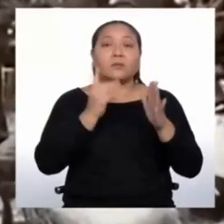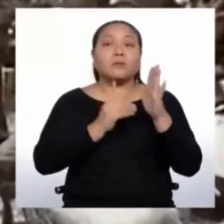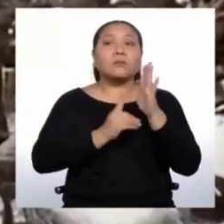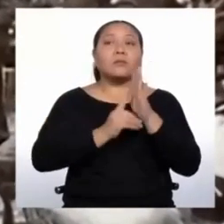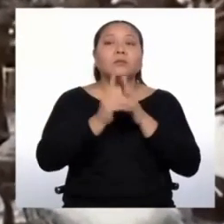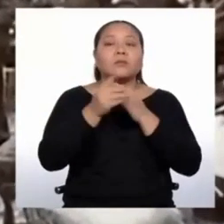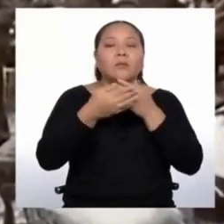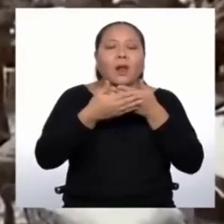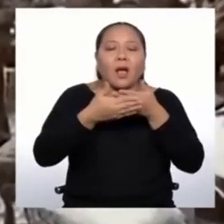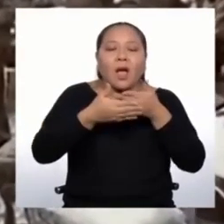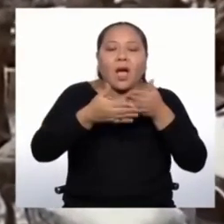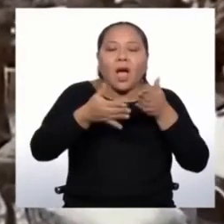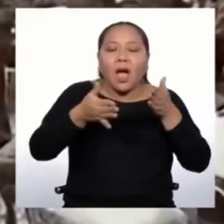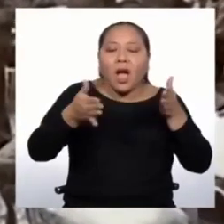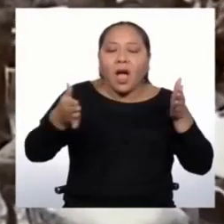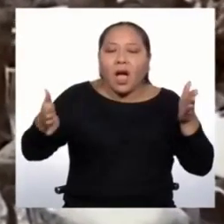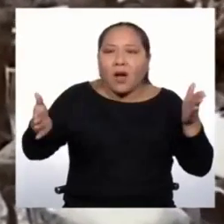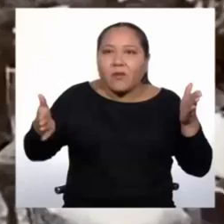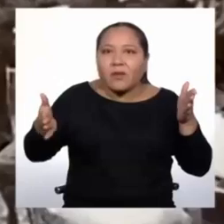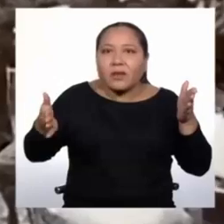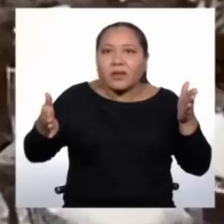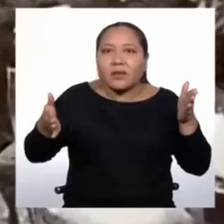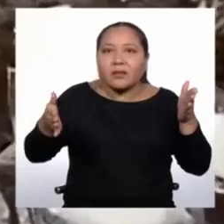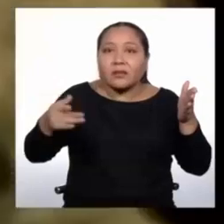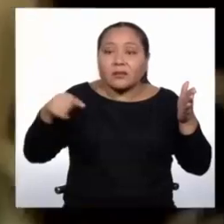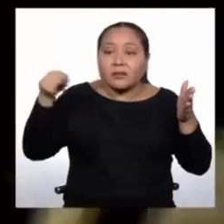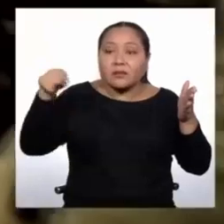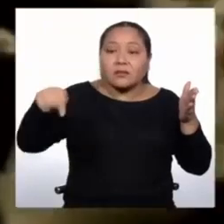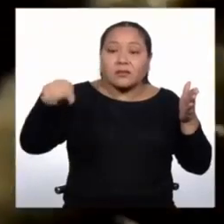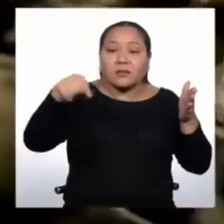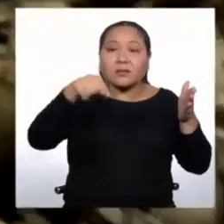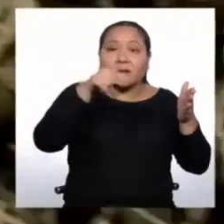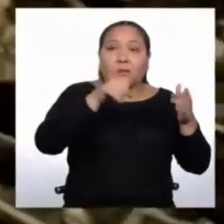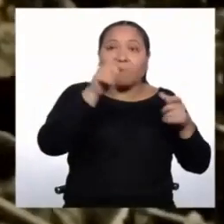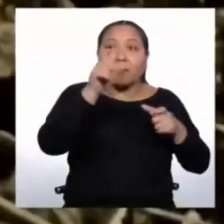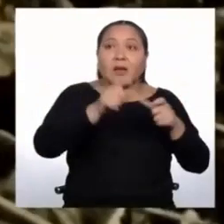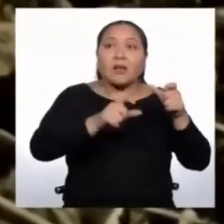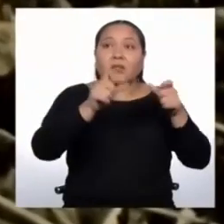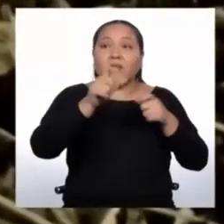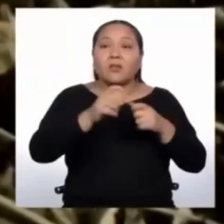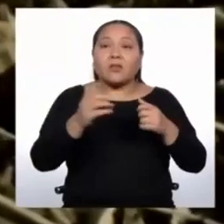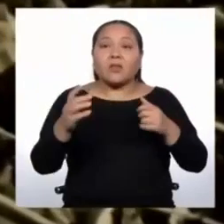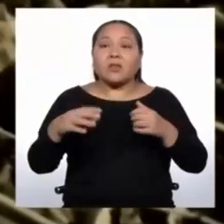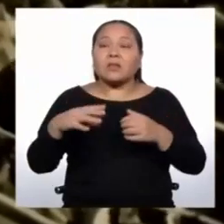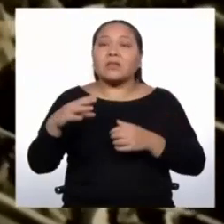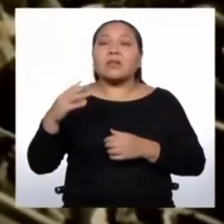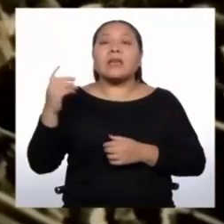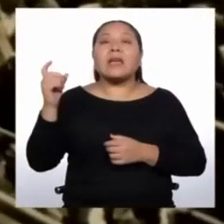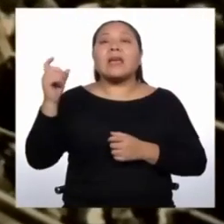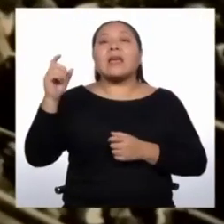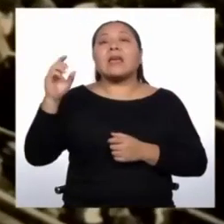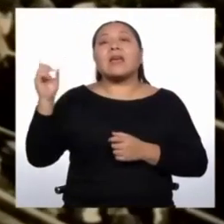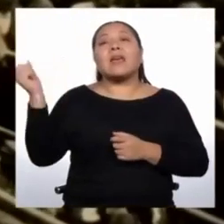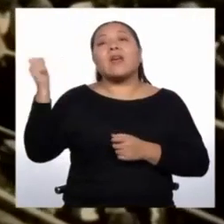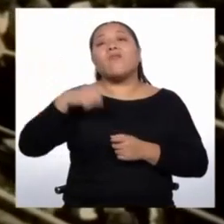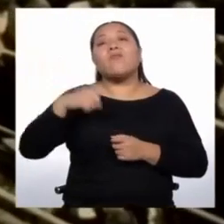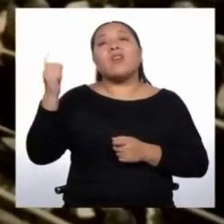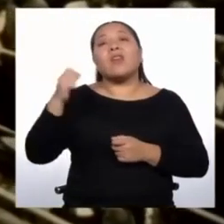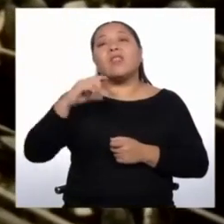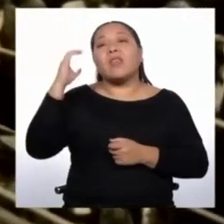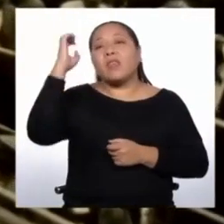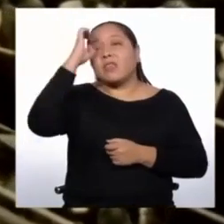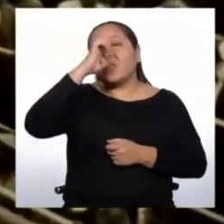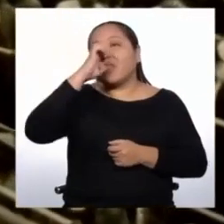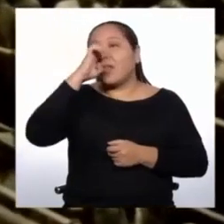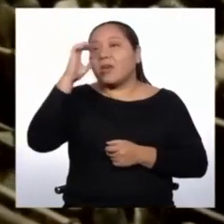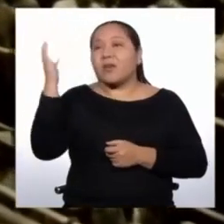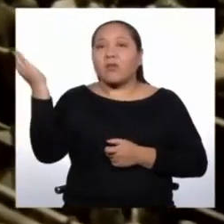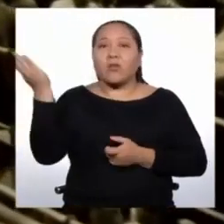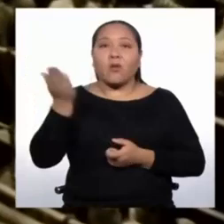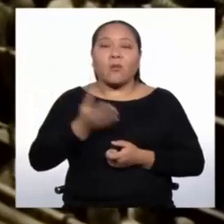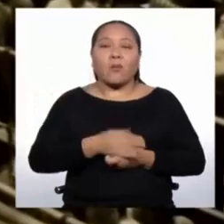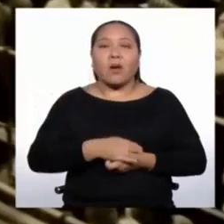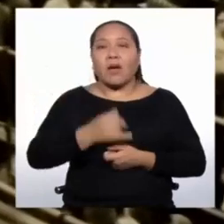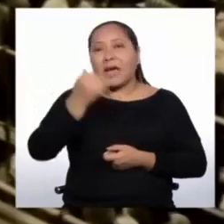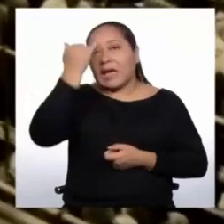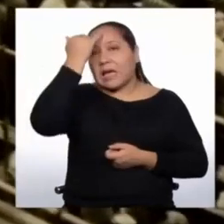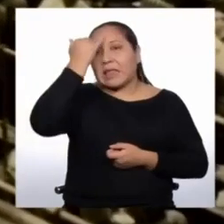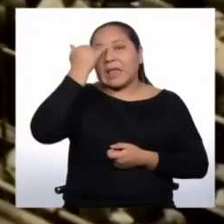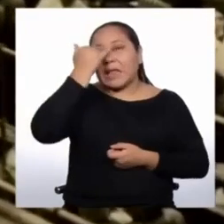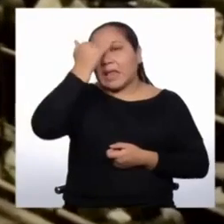abren las fronteras a inmigrantes que vienen desde los países europeos. Fundamentalmente a los italianos,